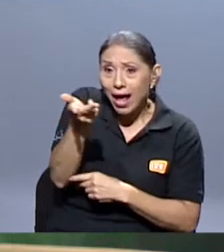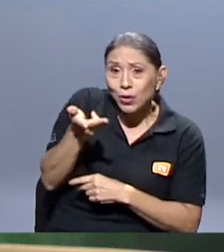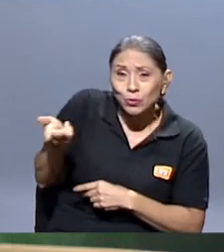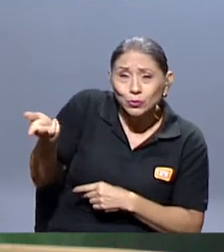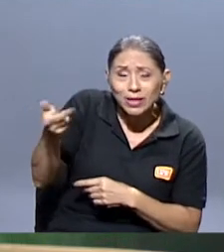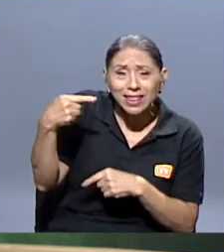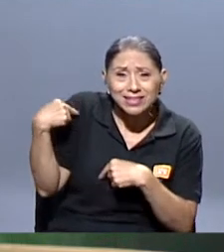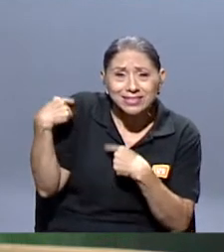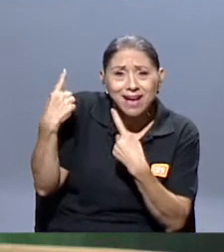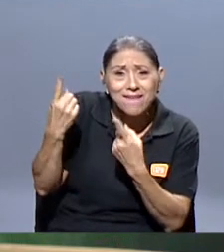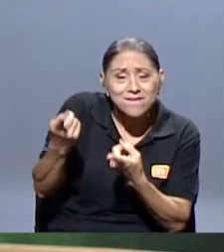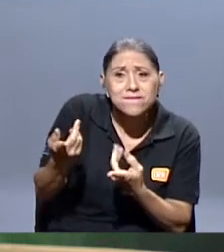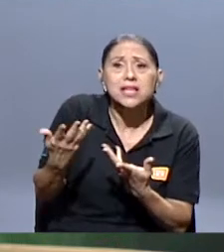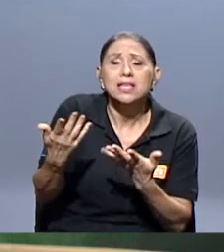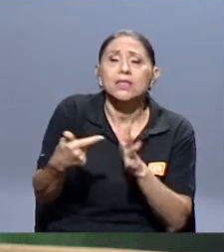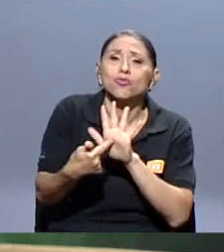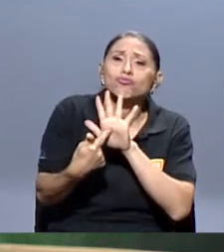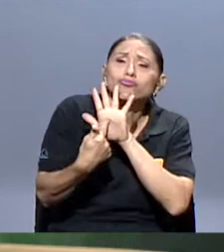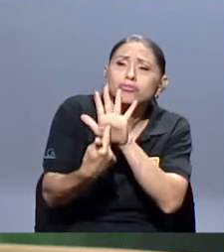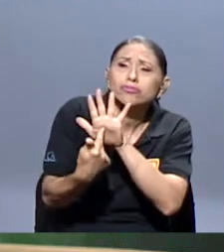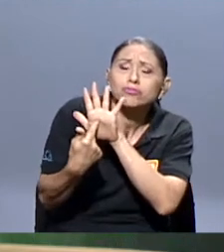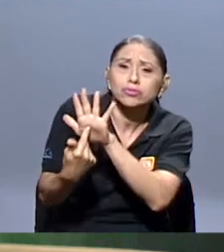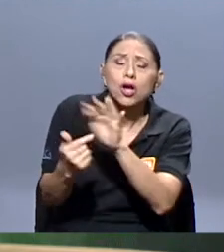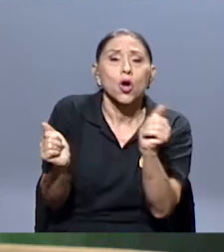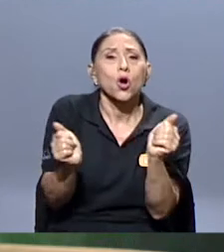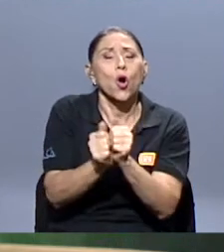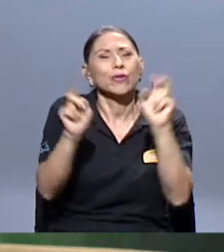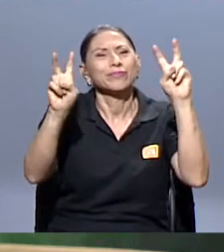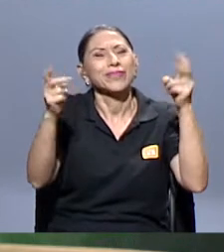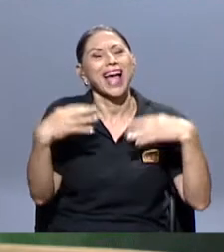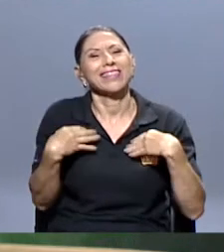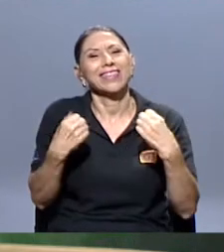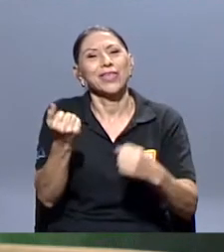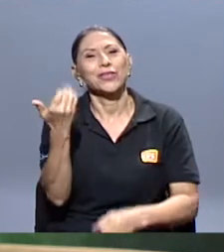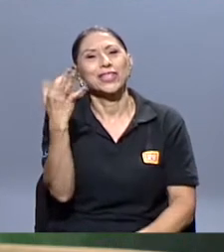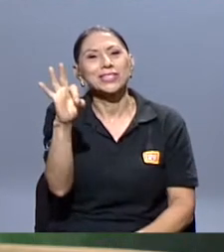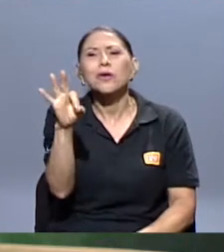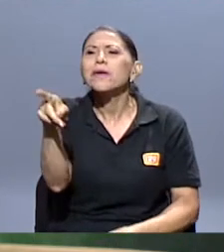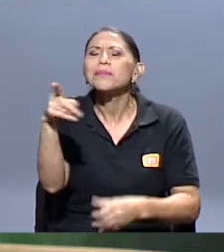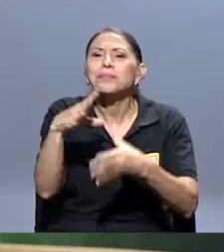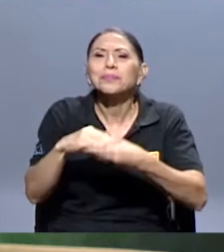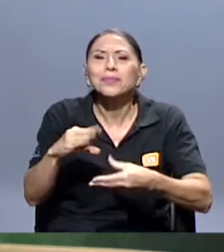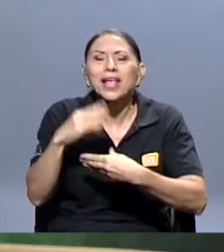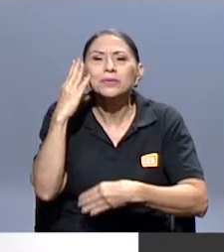venido a ver visibilizando desde Antídoto 19. Contame cómo fue la experiencia.